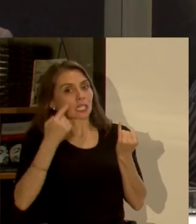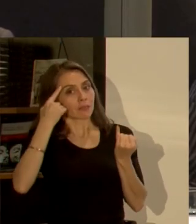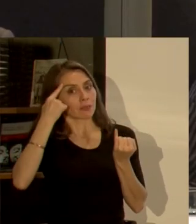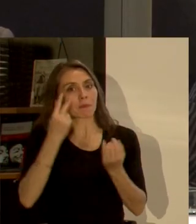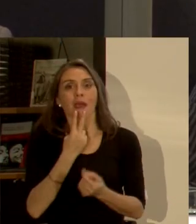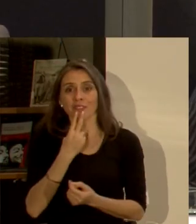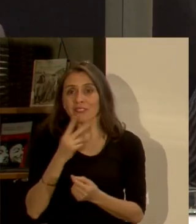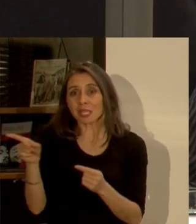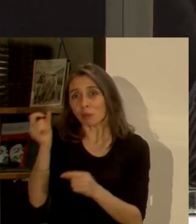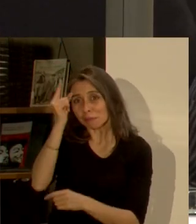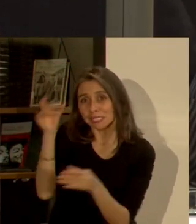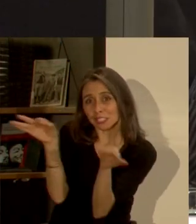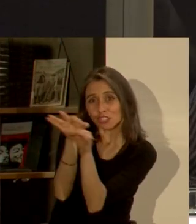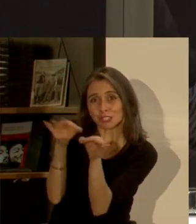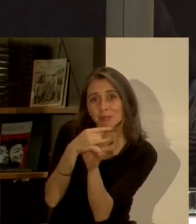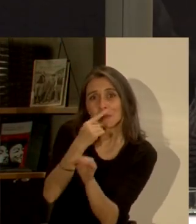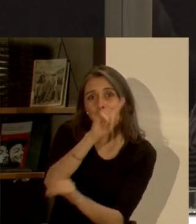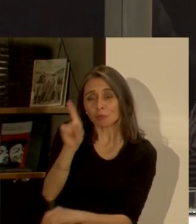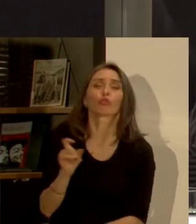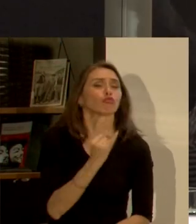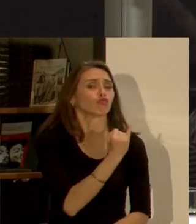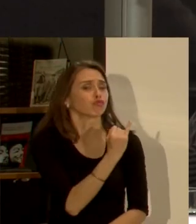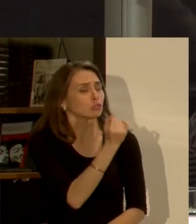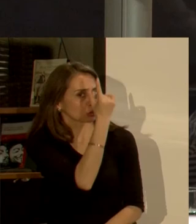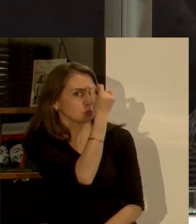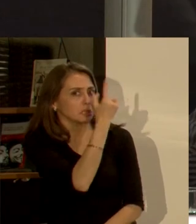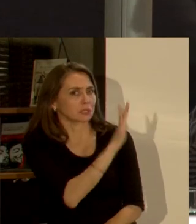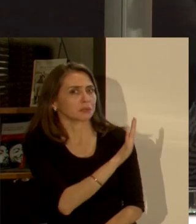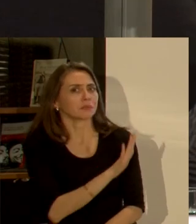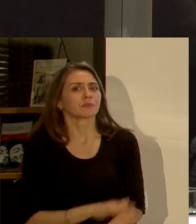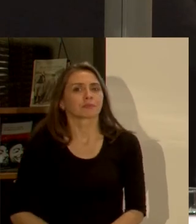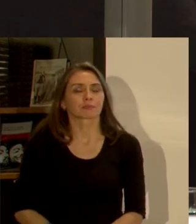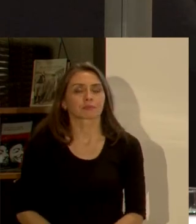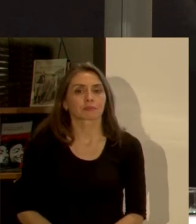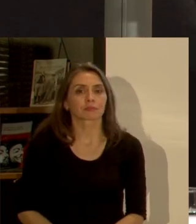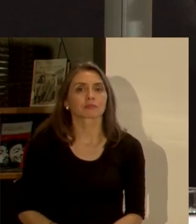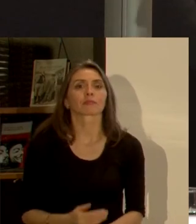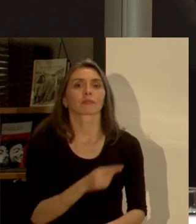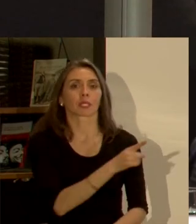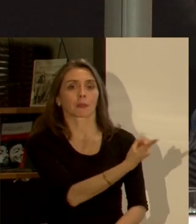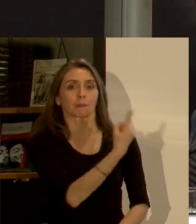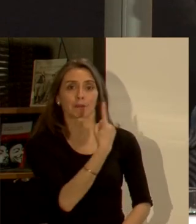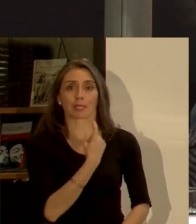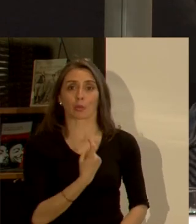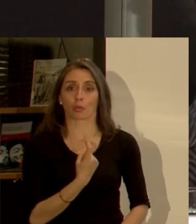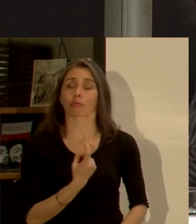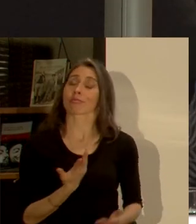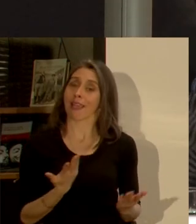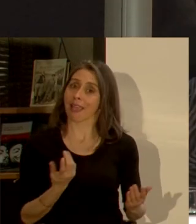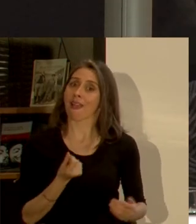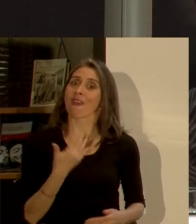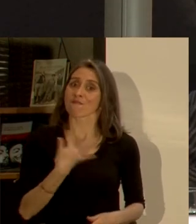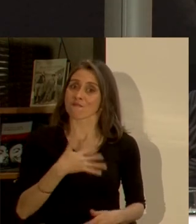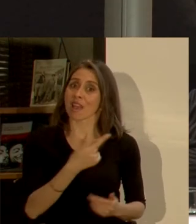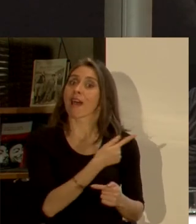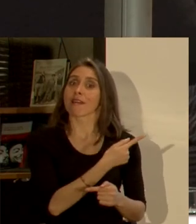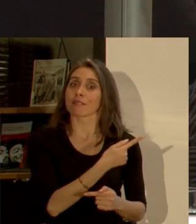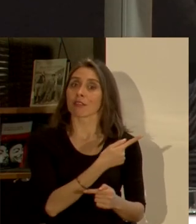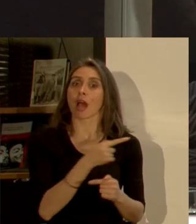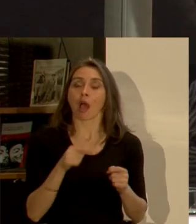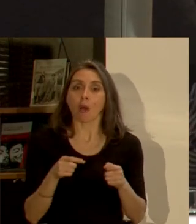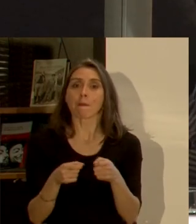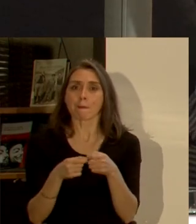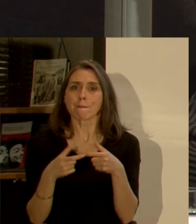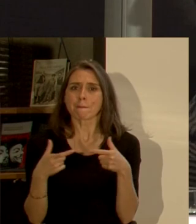hábitat? ¿me entiendo? ¿me explico? Sí y es una pregunta absolutamente válida y creo que cada vez más